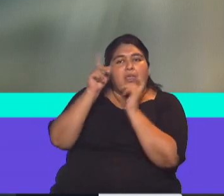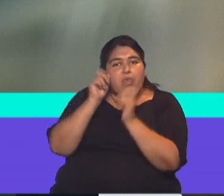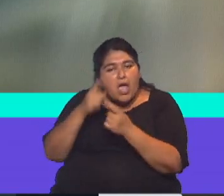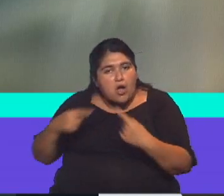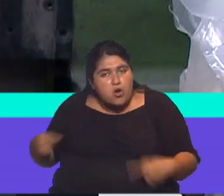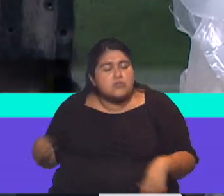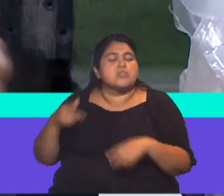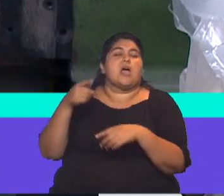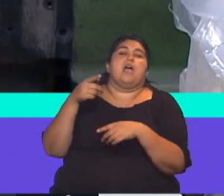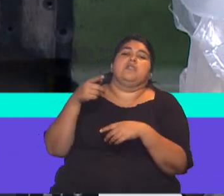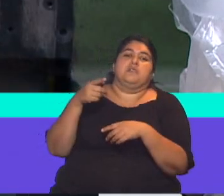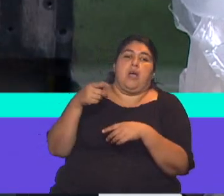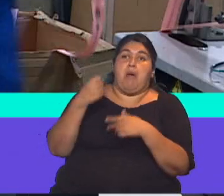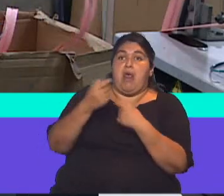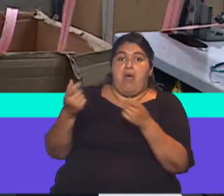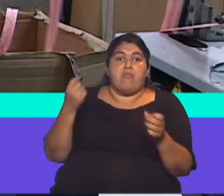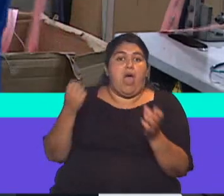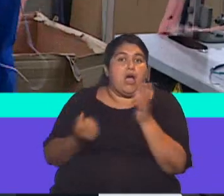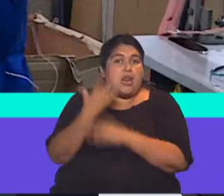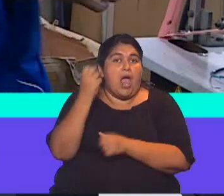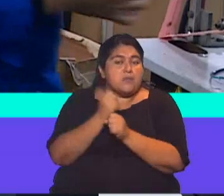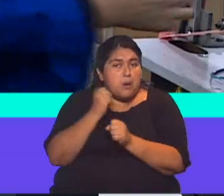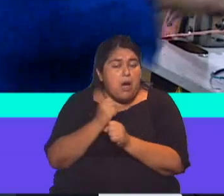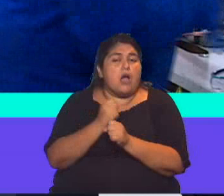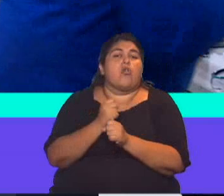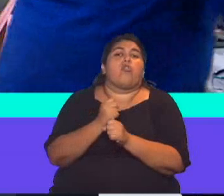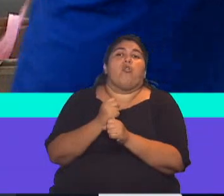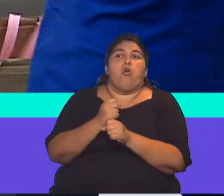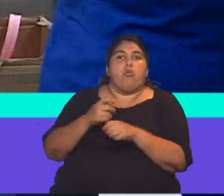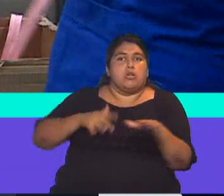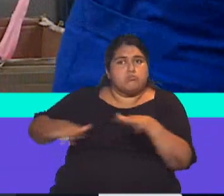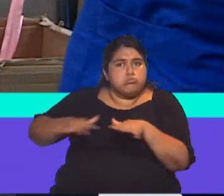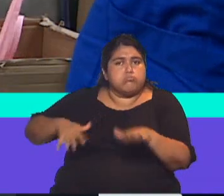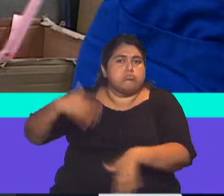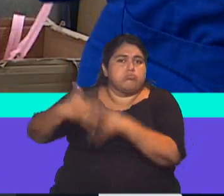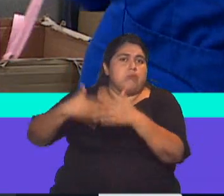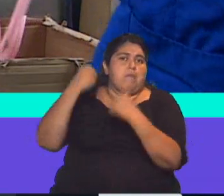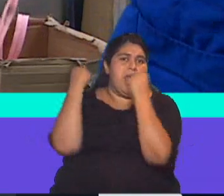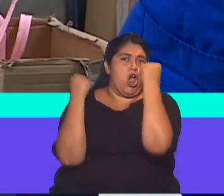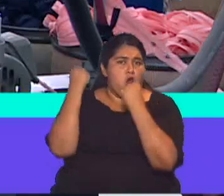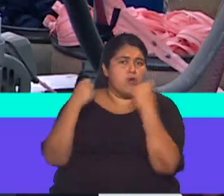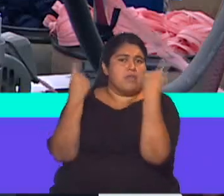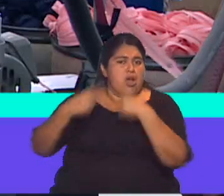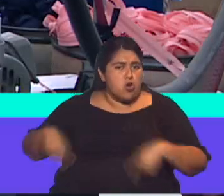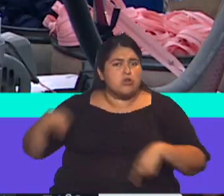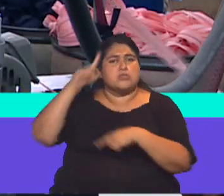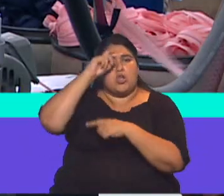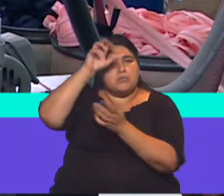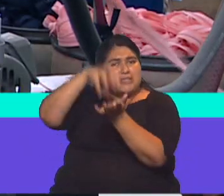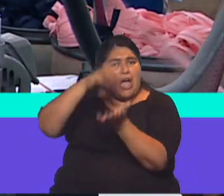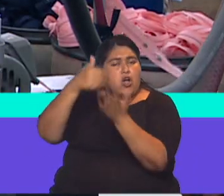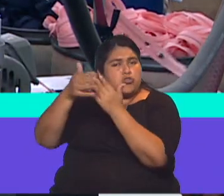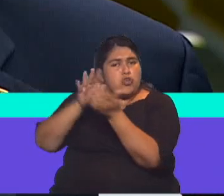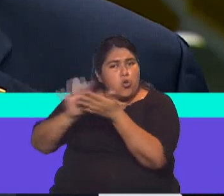estar para dinamizar, para crear trabajo y para facilitar el desenvolvimiento futuro de la economía, con nuevas rutas, con nuevos hospitales. Hoy